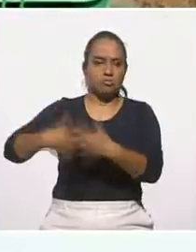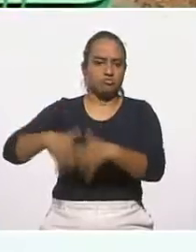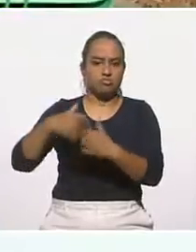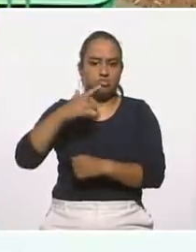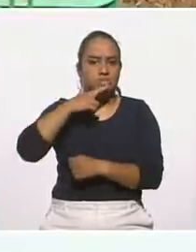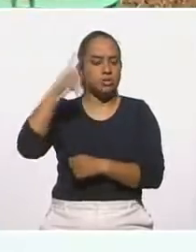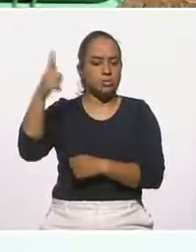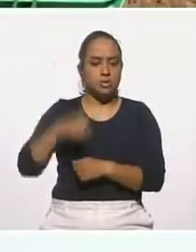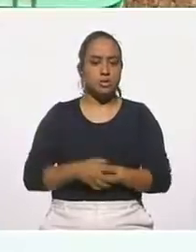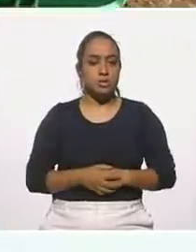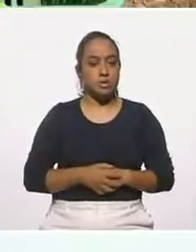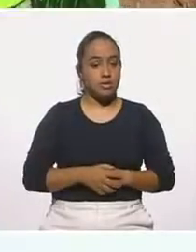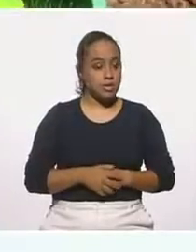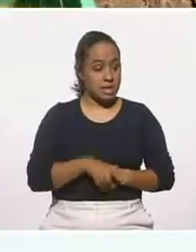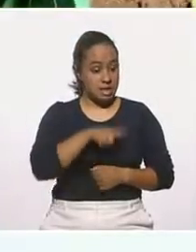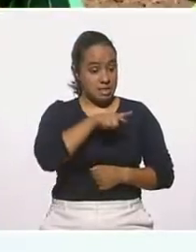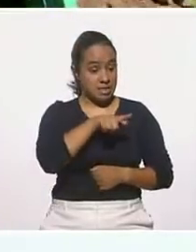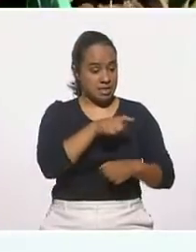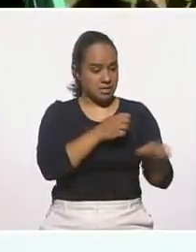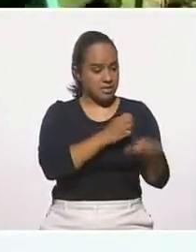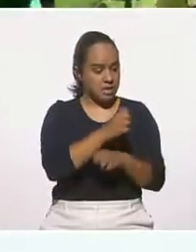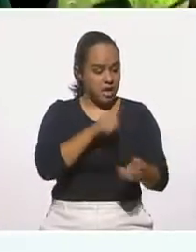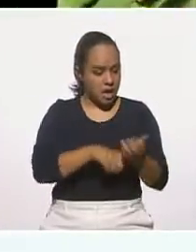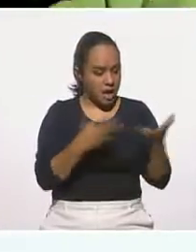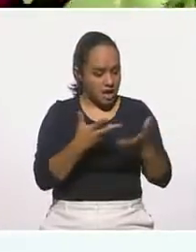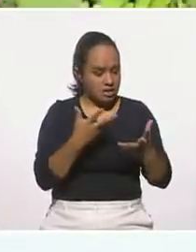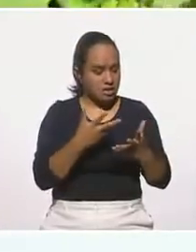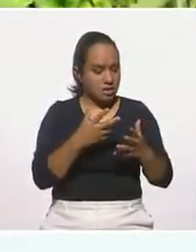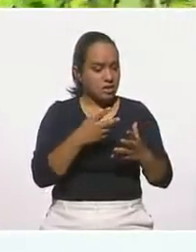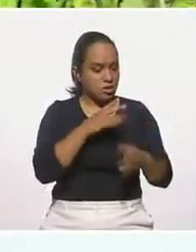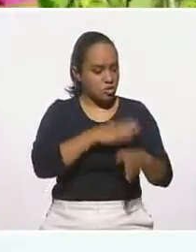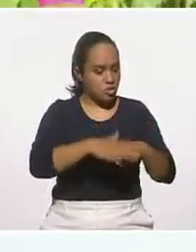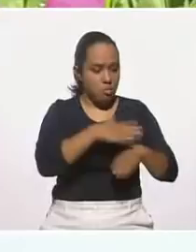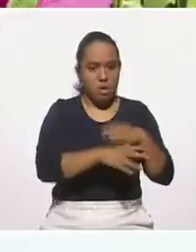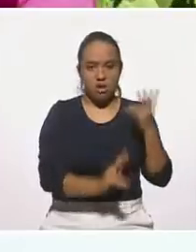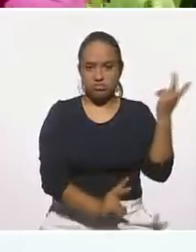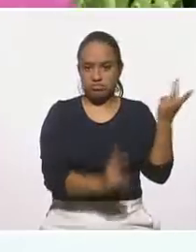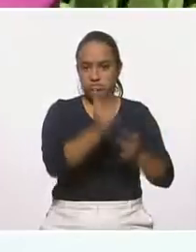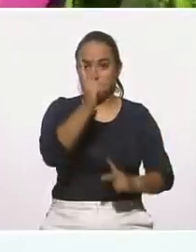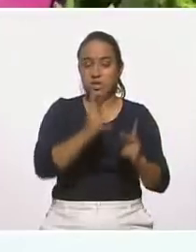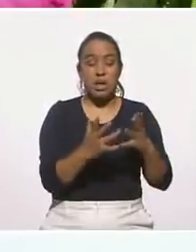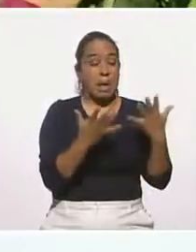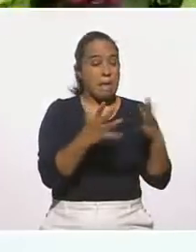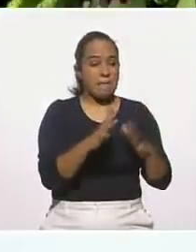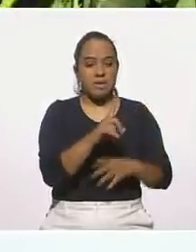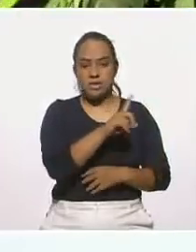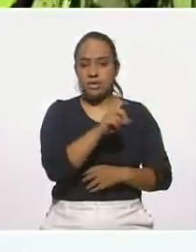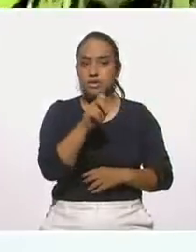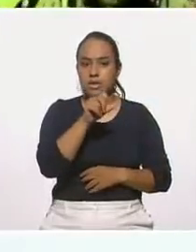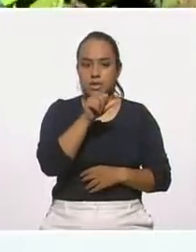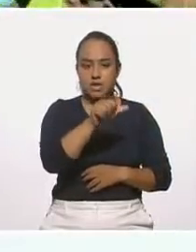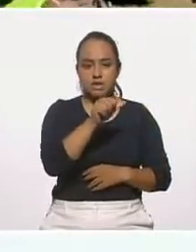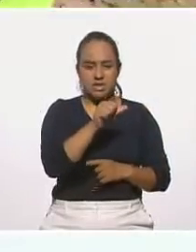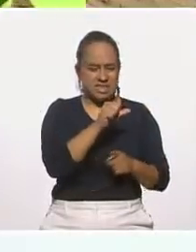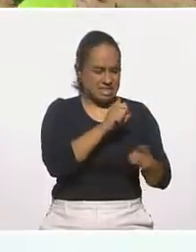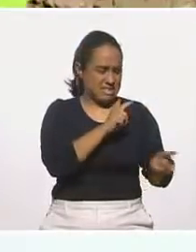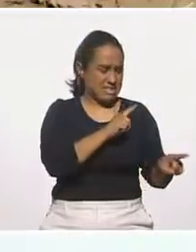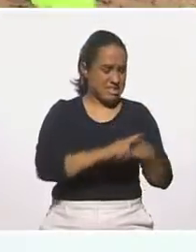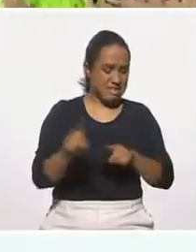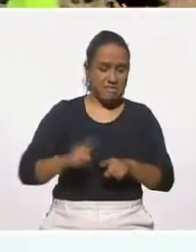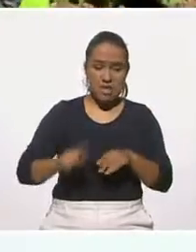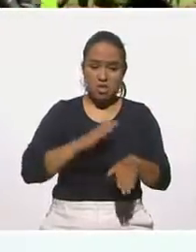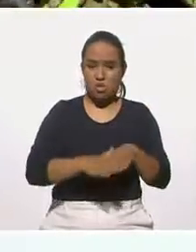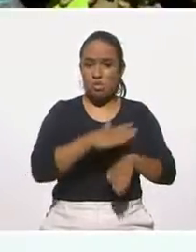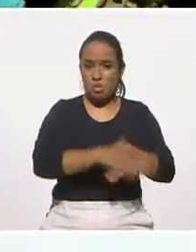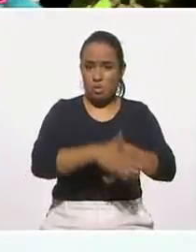17 estados que producen nopales. Tenemos aproximadamente 116 especies de